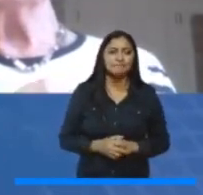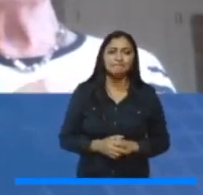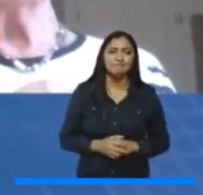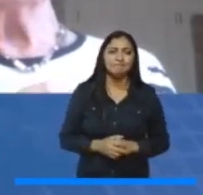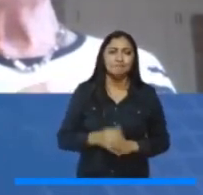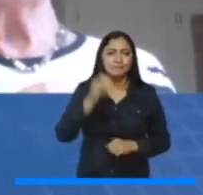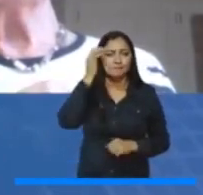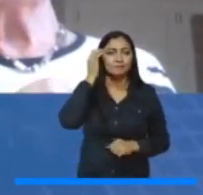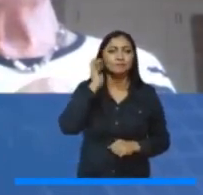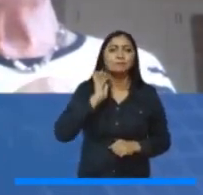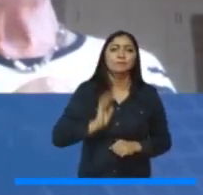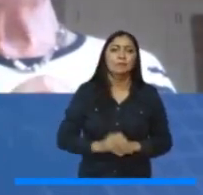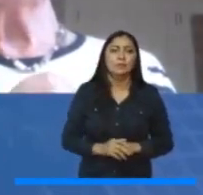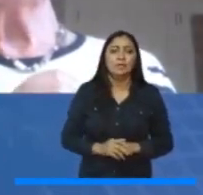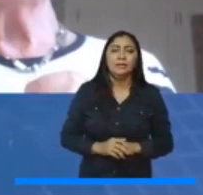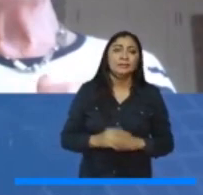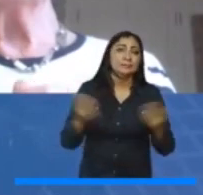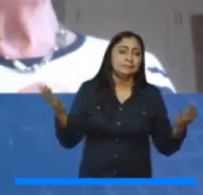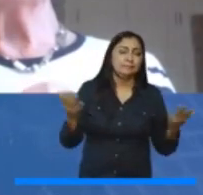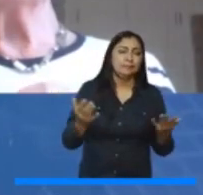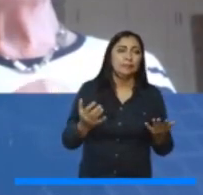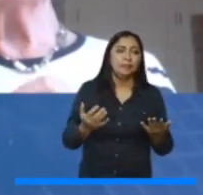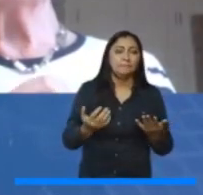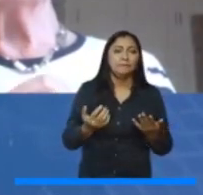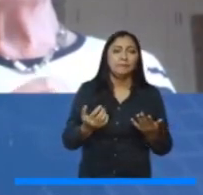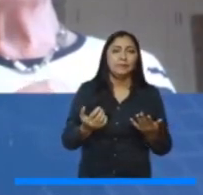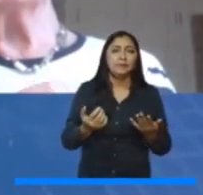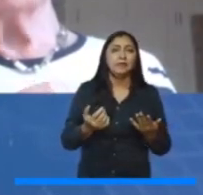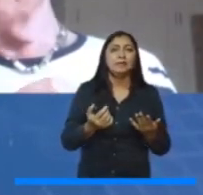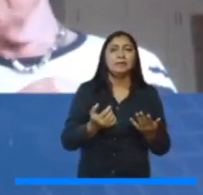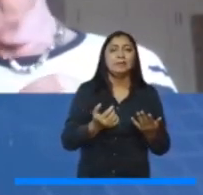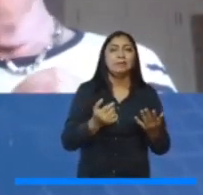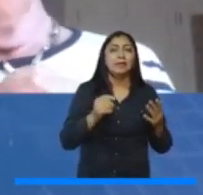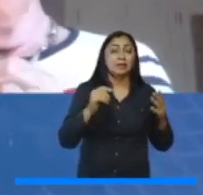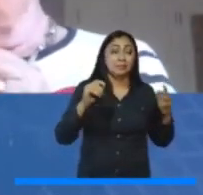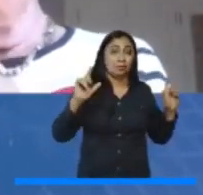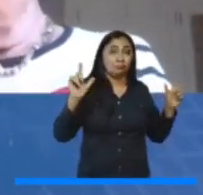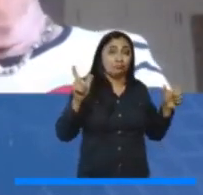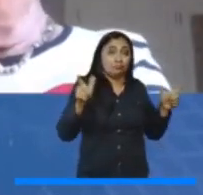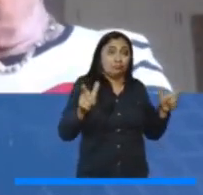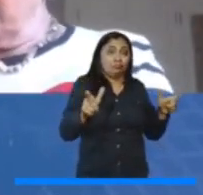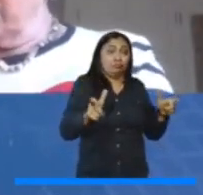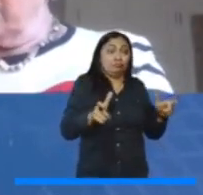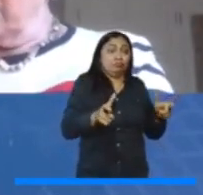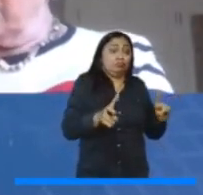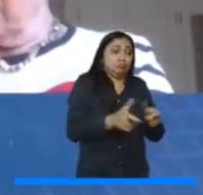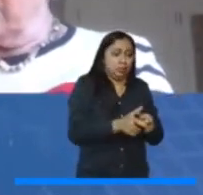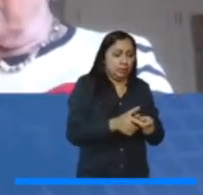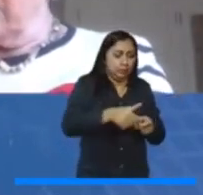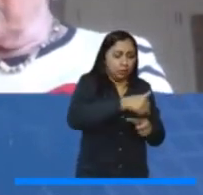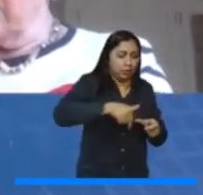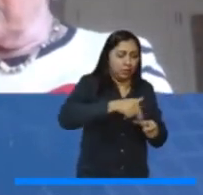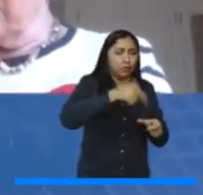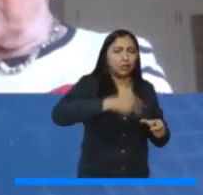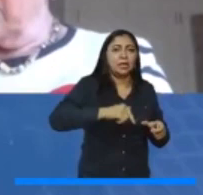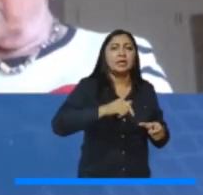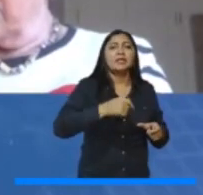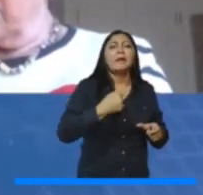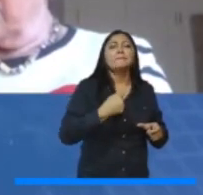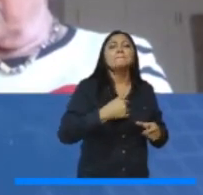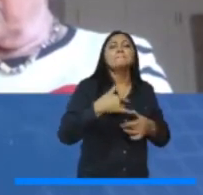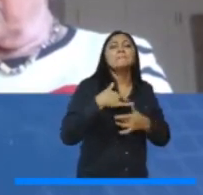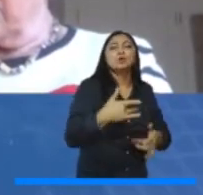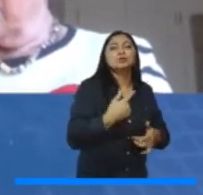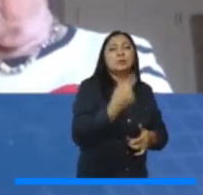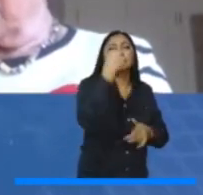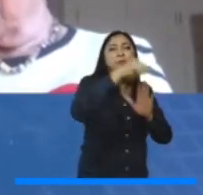Desafortunadamente son unos pocos los que terminan definiendo y determinando en lo que se llama la voluntad política. Es como ahora en la